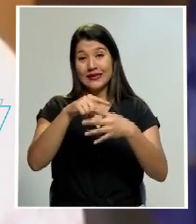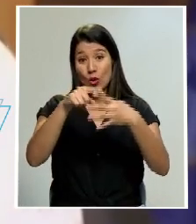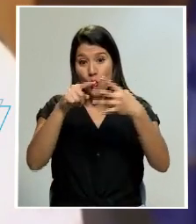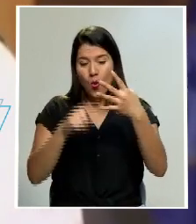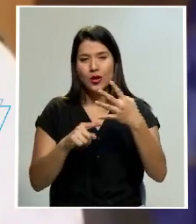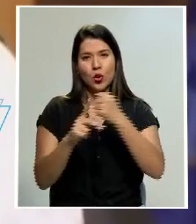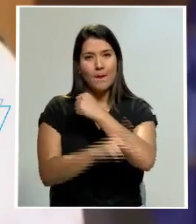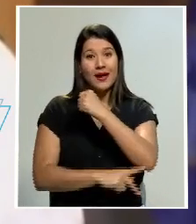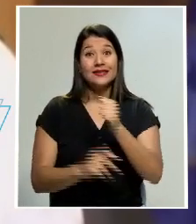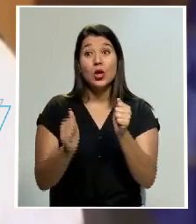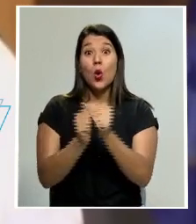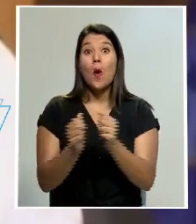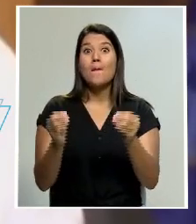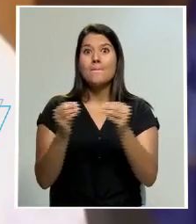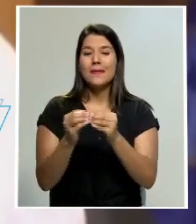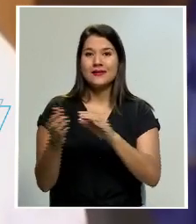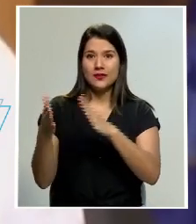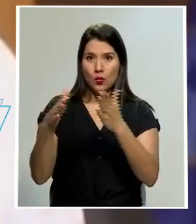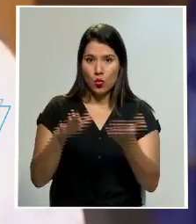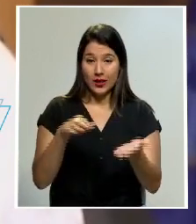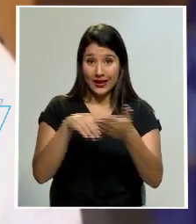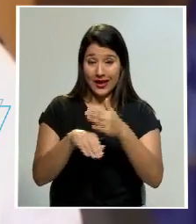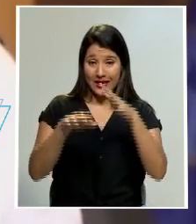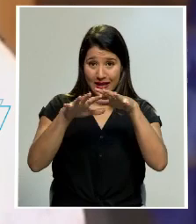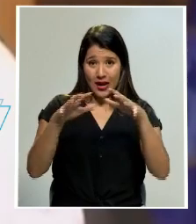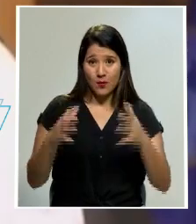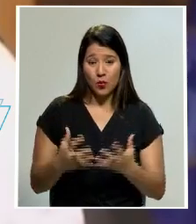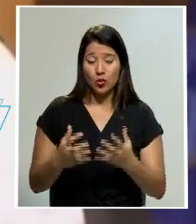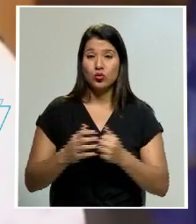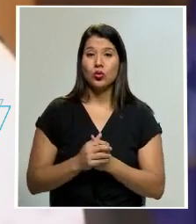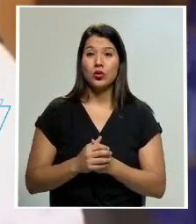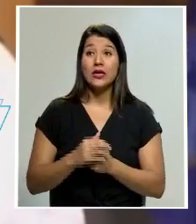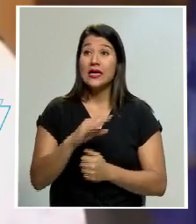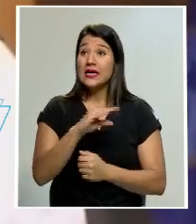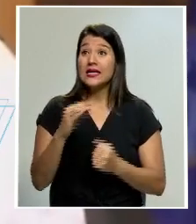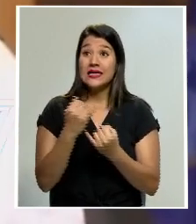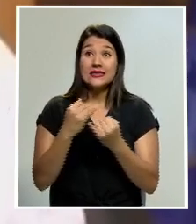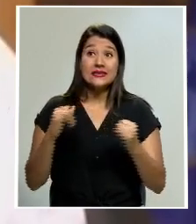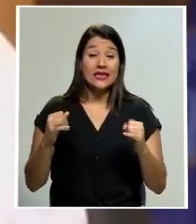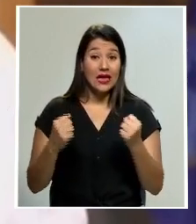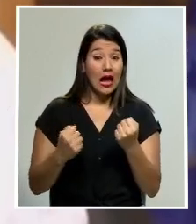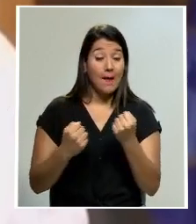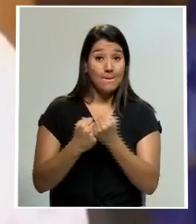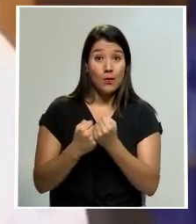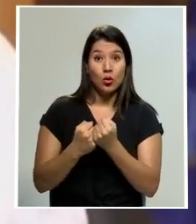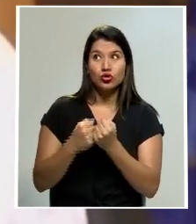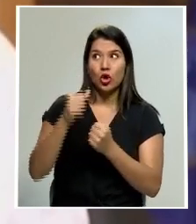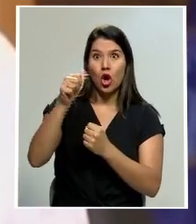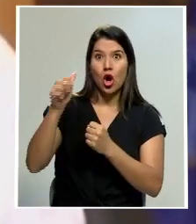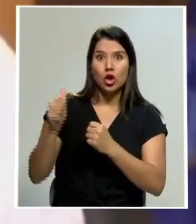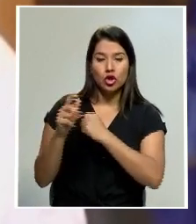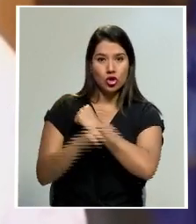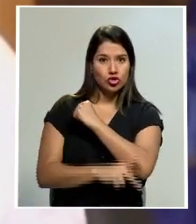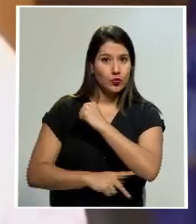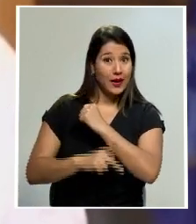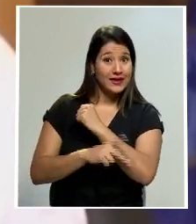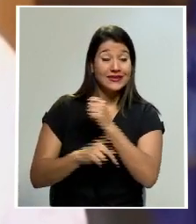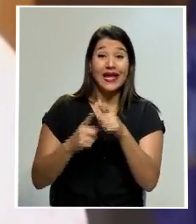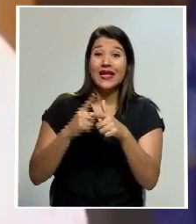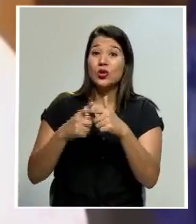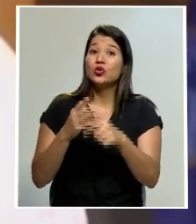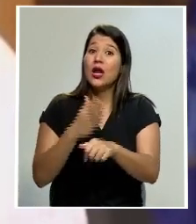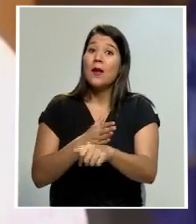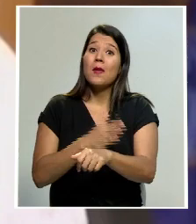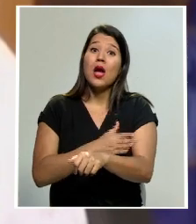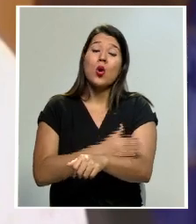las américas hemos estado en crisis por meses y sin el apoyo de la comunidad internacional la recuperación sigue